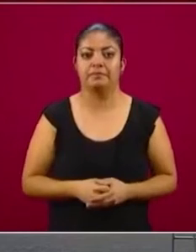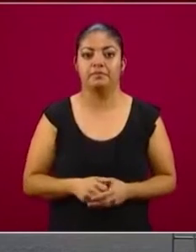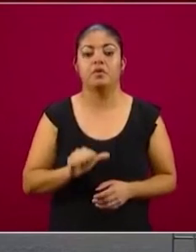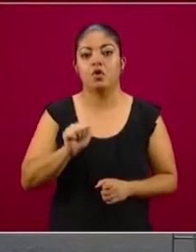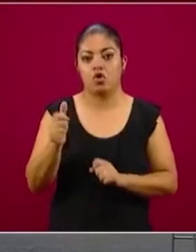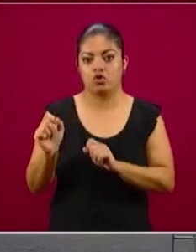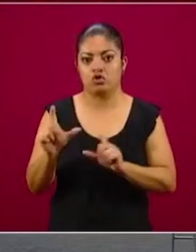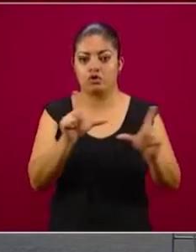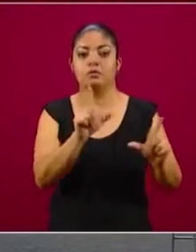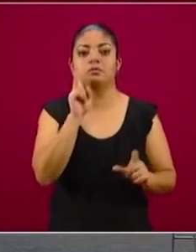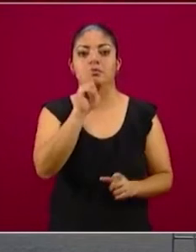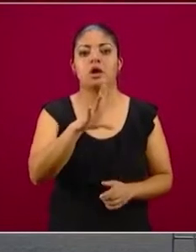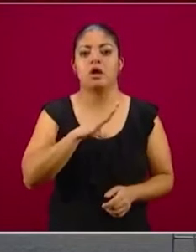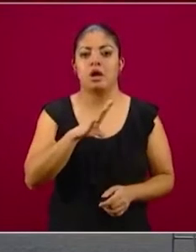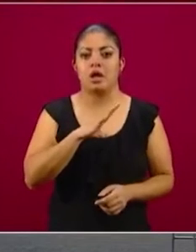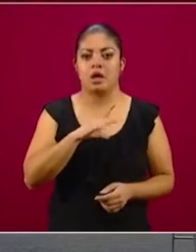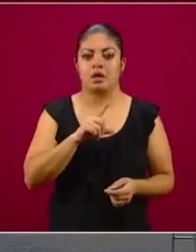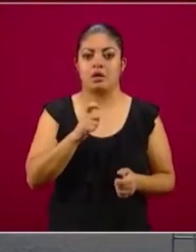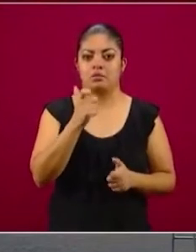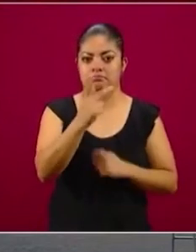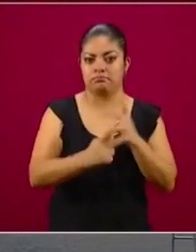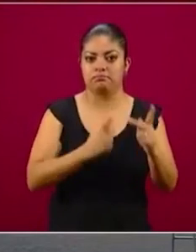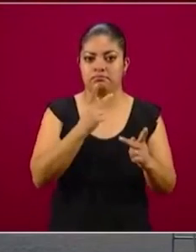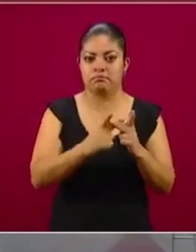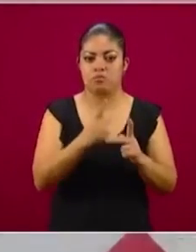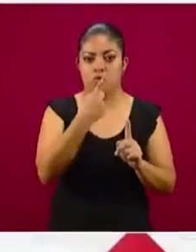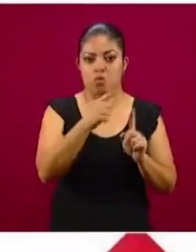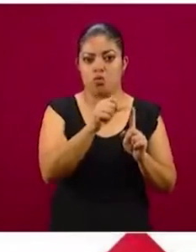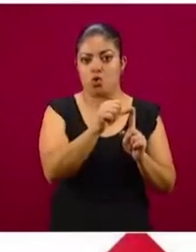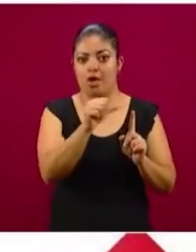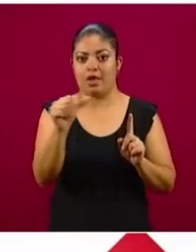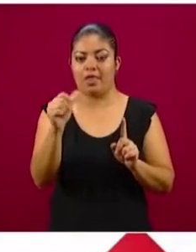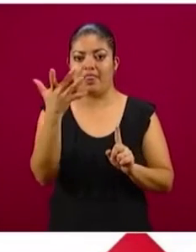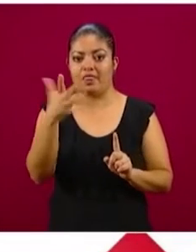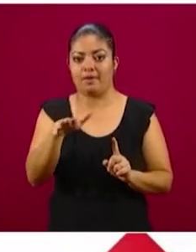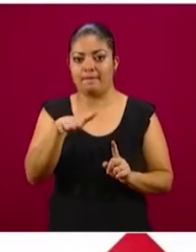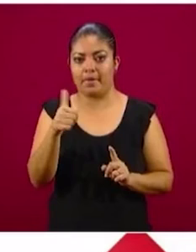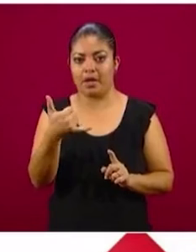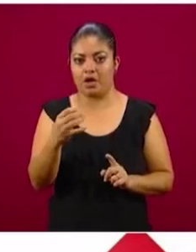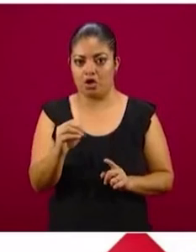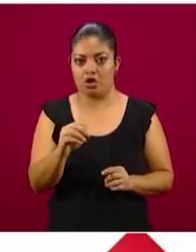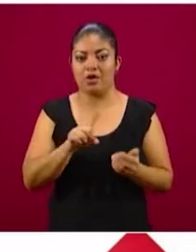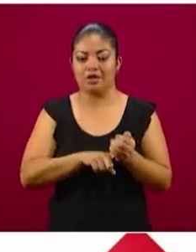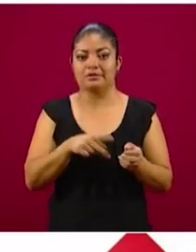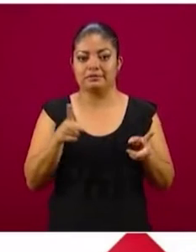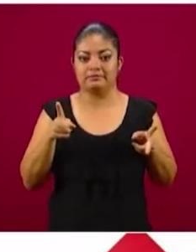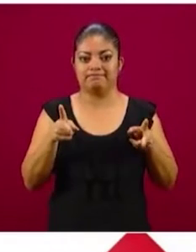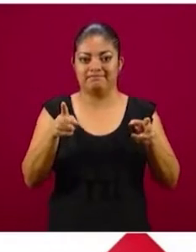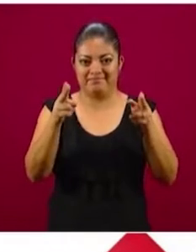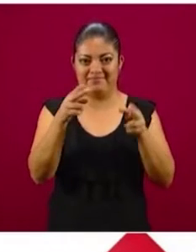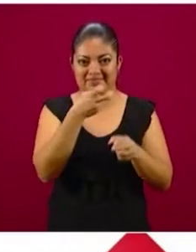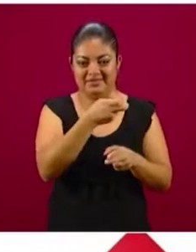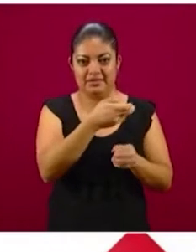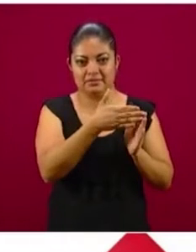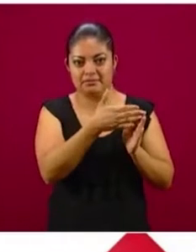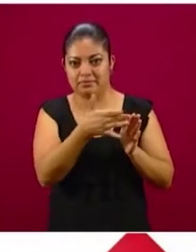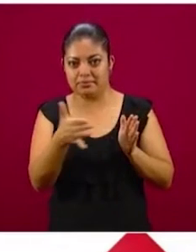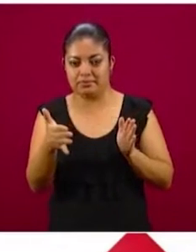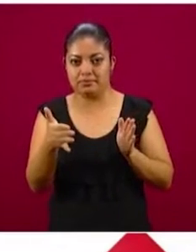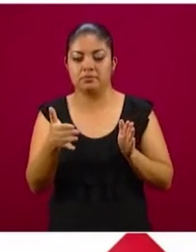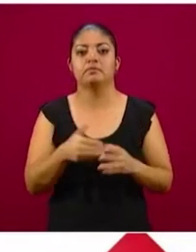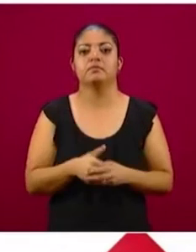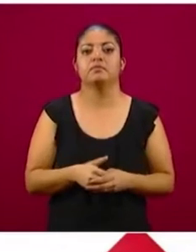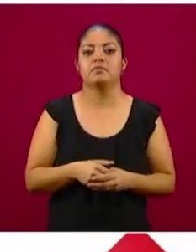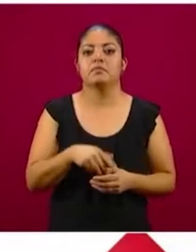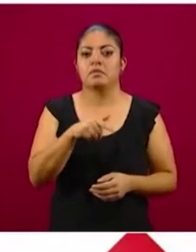¿Cómo va el avance de entrega de créditos del 1 al 10 de mayo? Que es el corte que tenemos, se han entregado